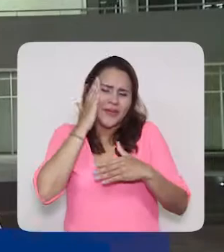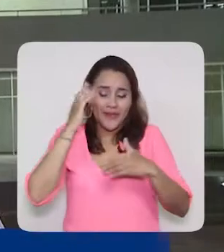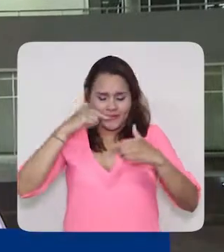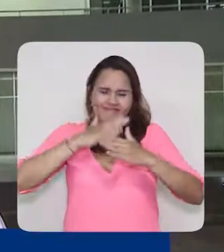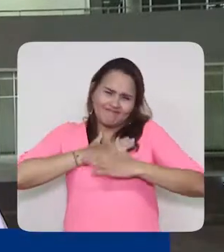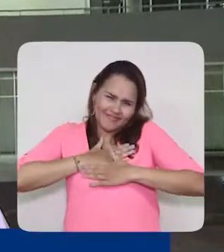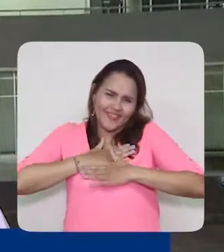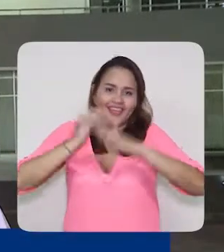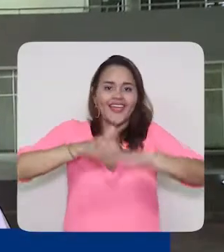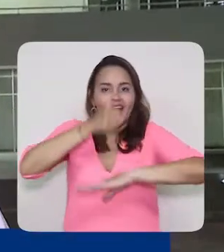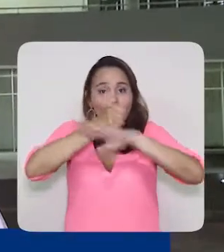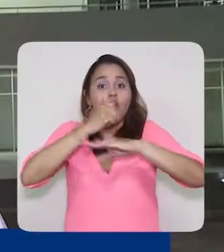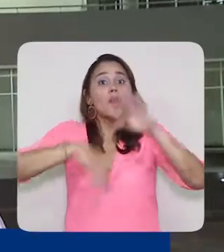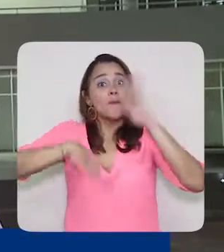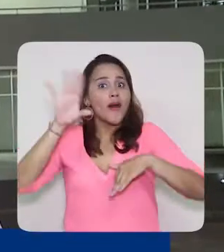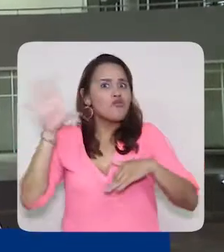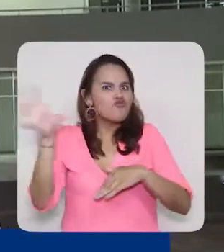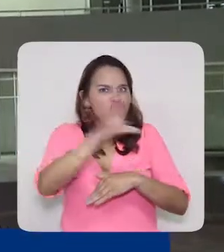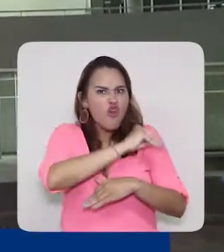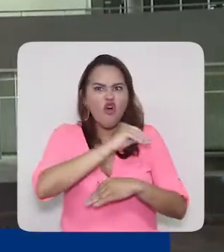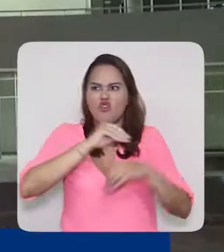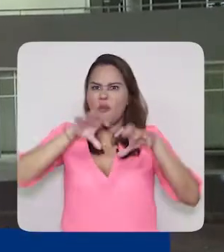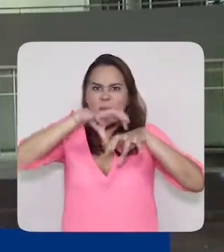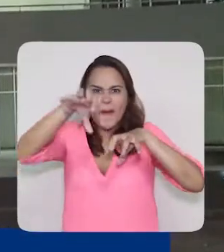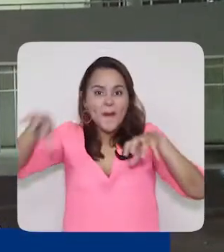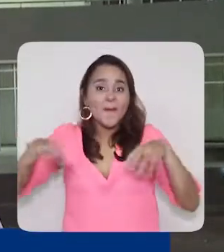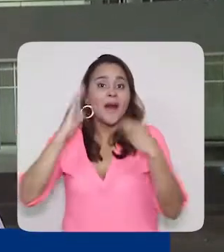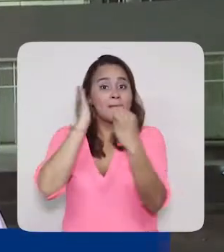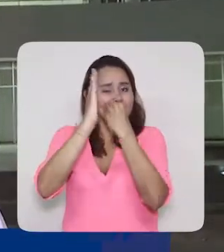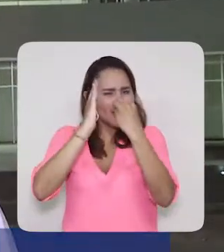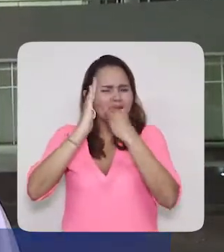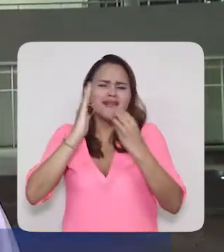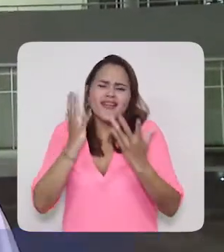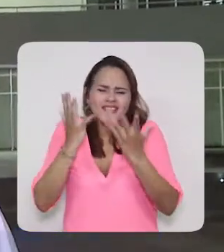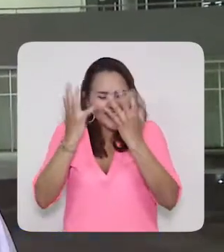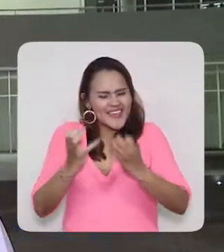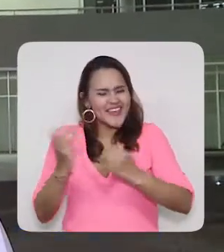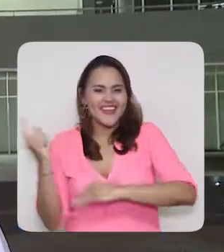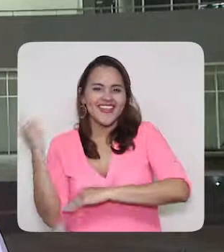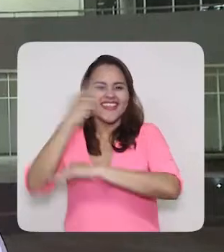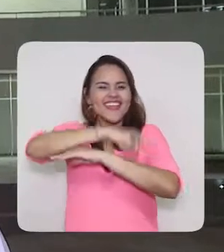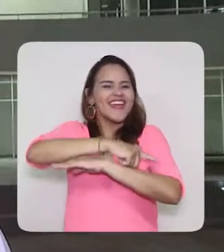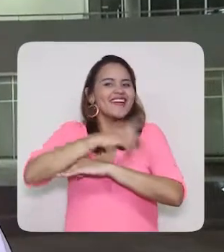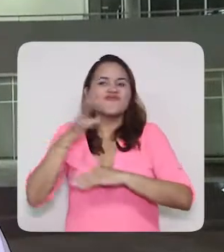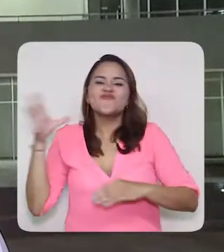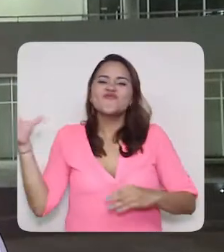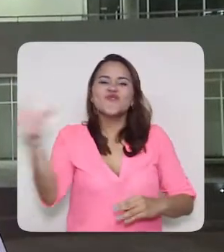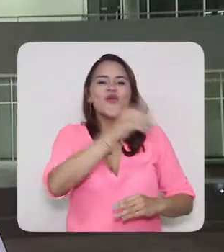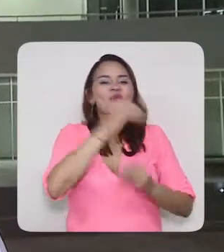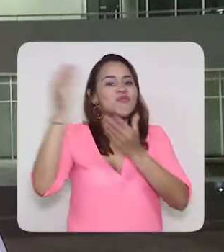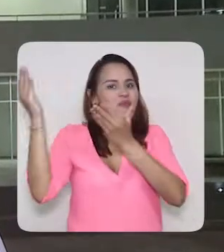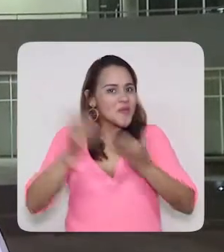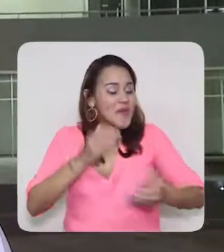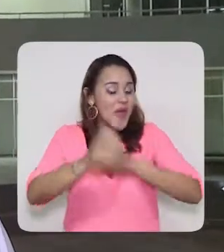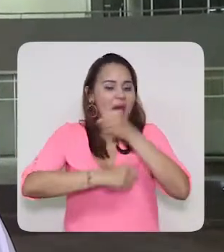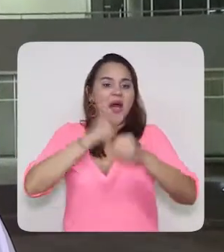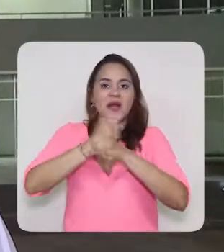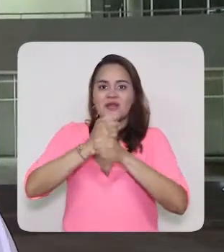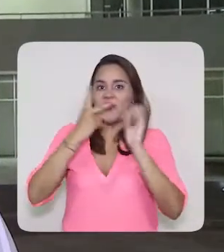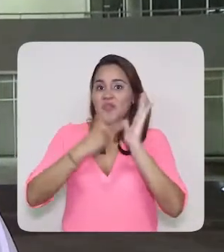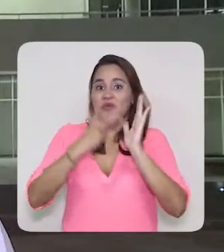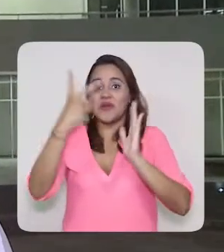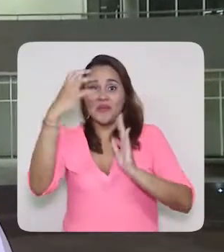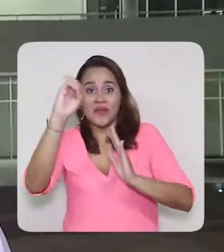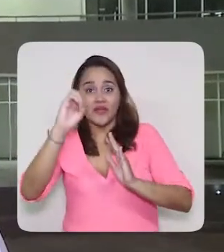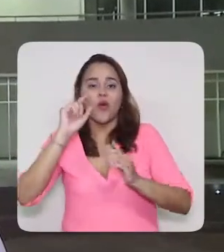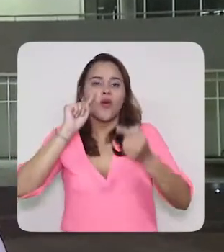la universidad, queríamos hacer un evento de que todos los estudiantes de la institución se sientan bienvenidos a este 2020. Es un año en el que vamos a trabajar